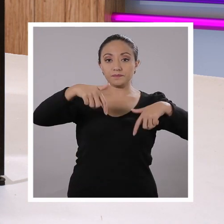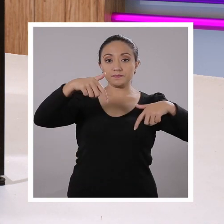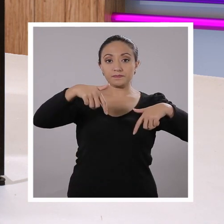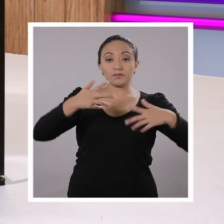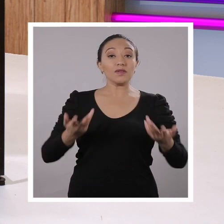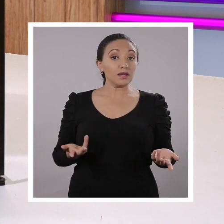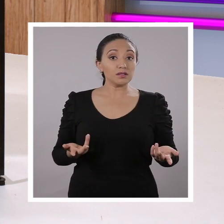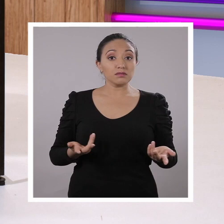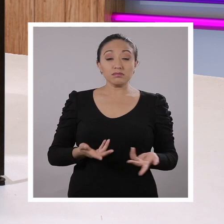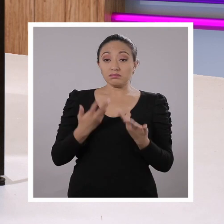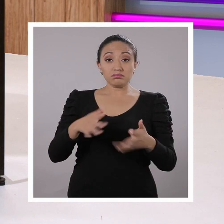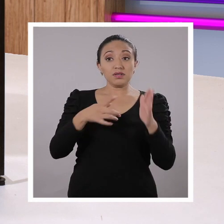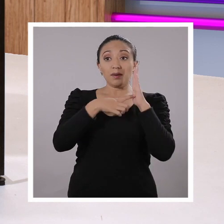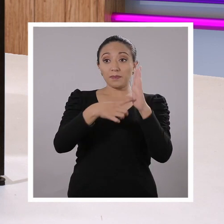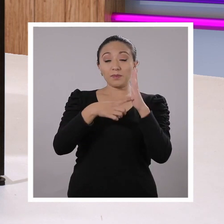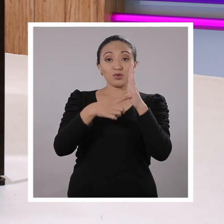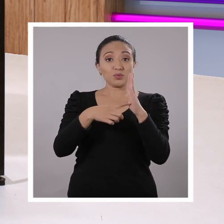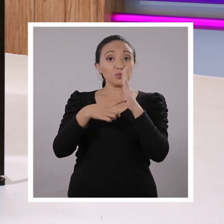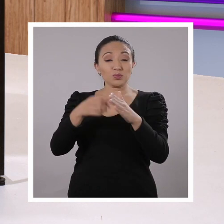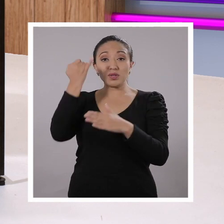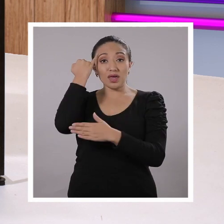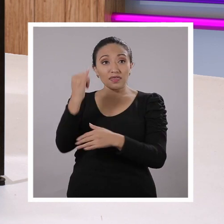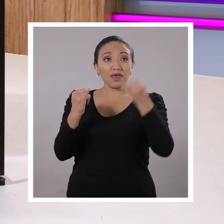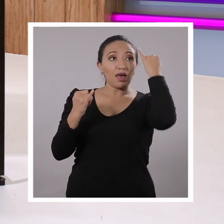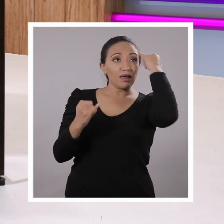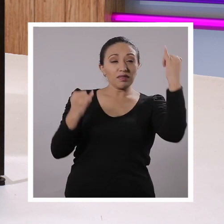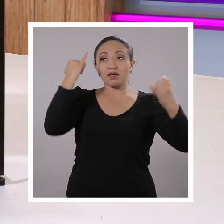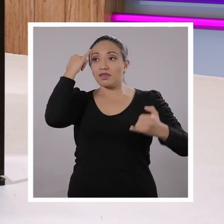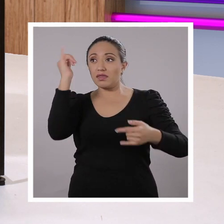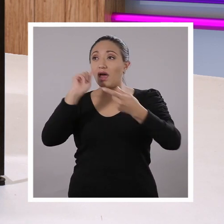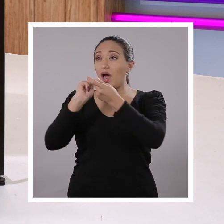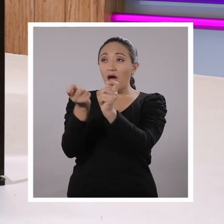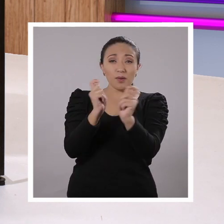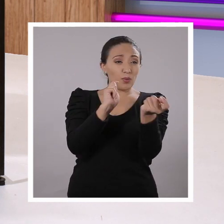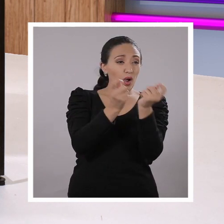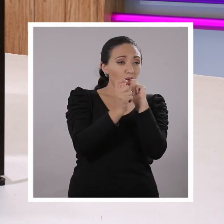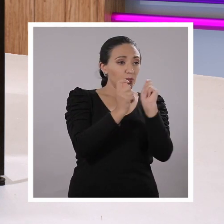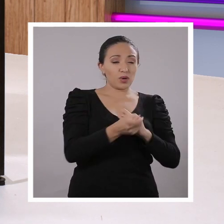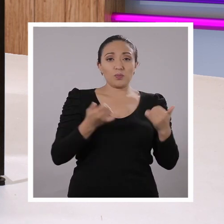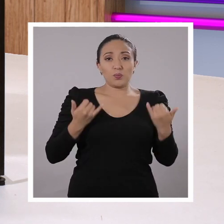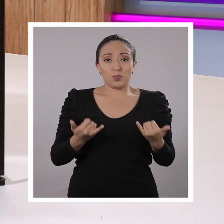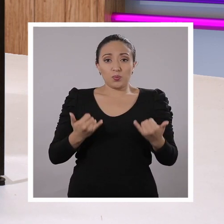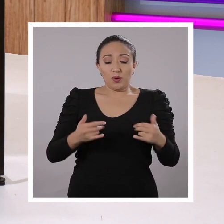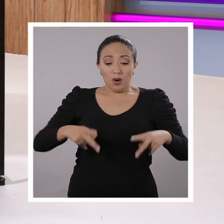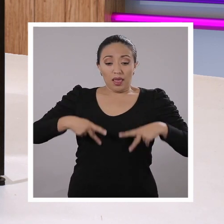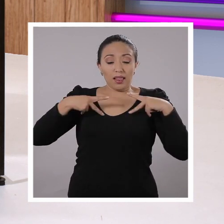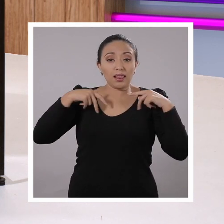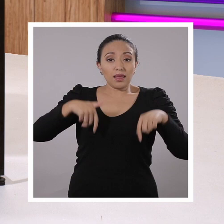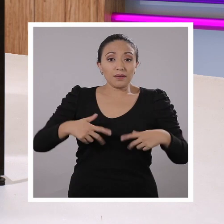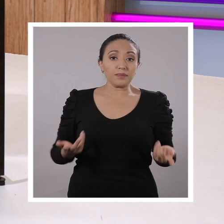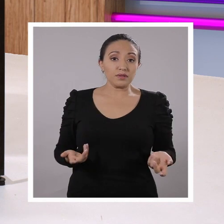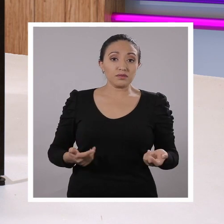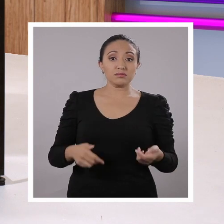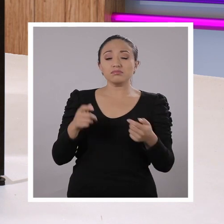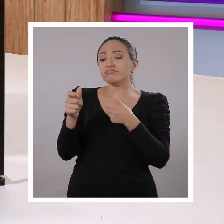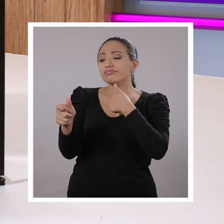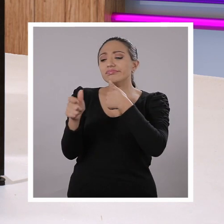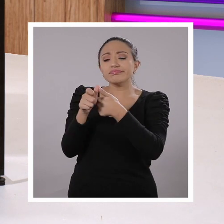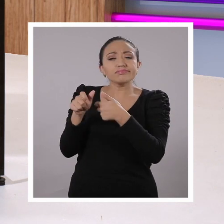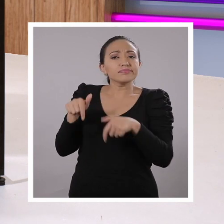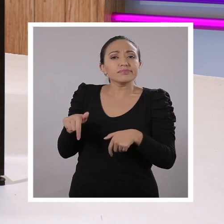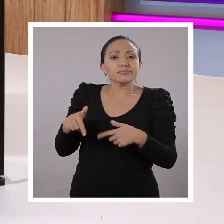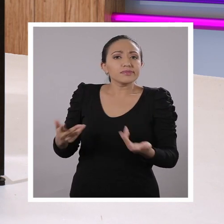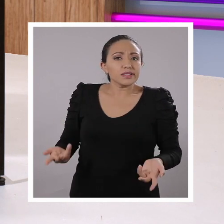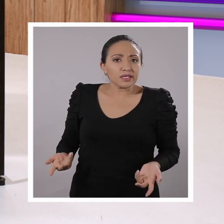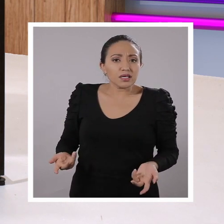este manual hemos registrado todas nuestras ideas para cambiar y transformar la realidad que en este momento estamos viviendo y que está